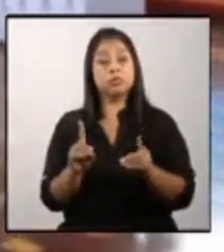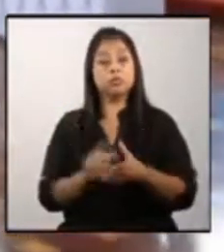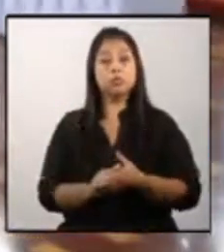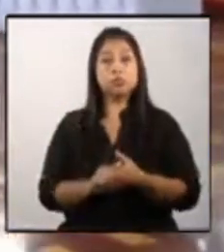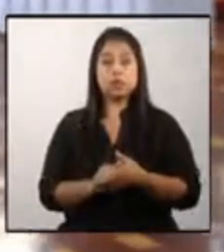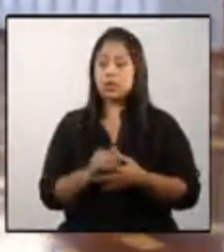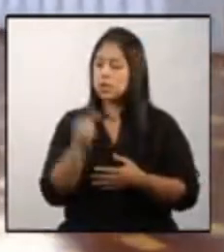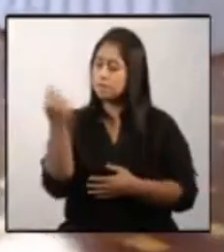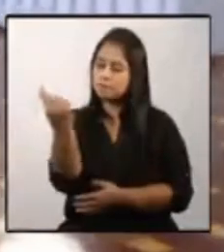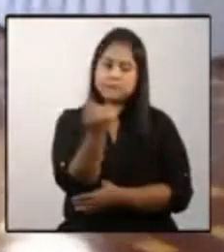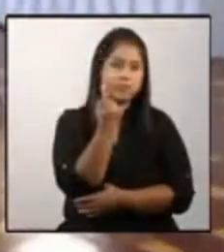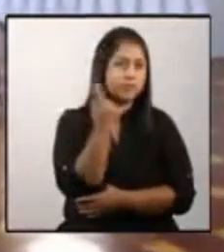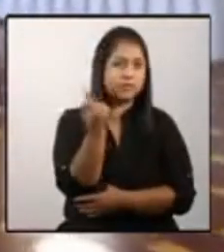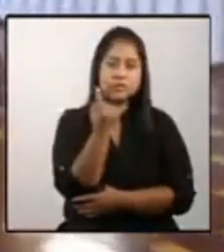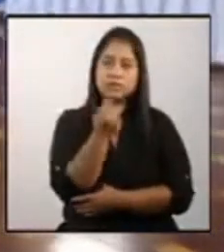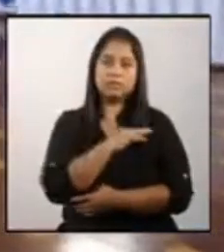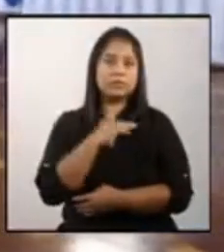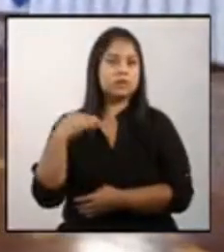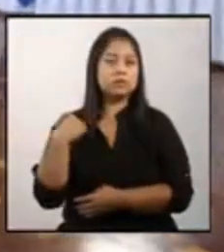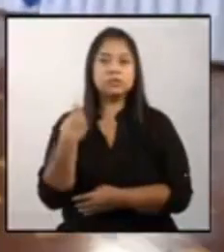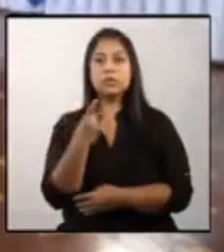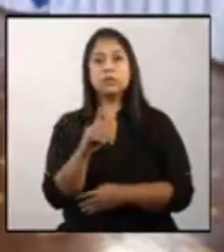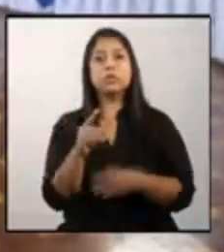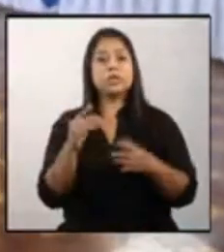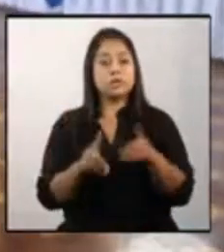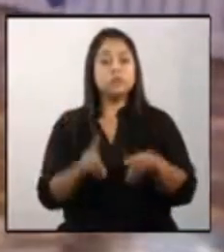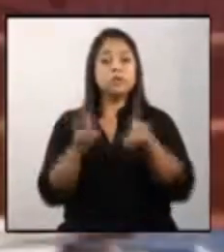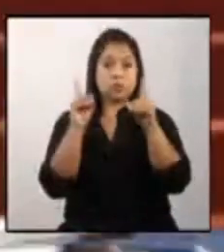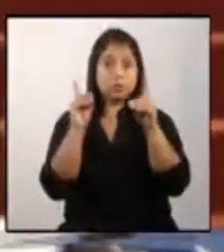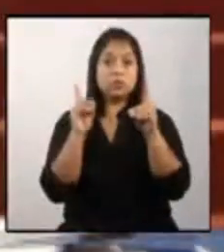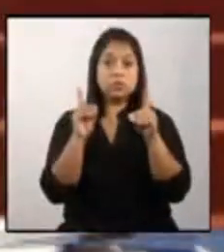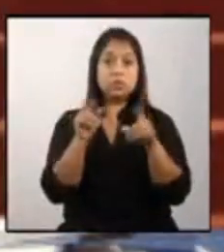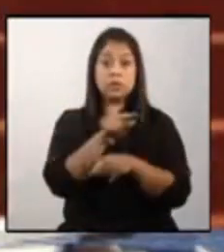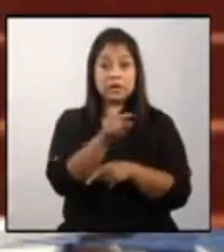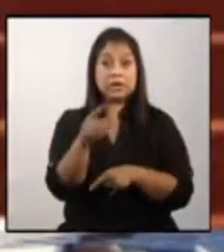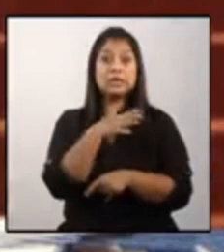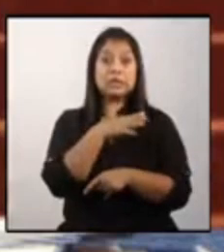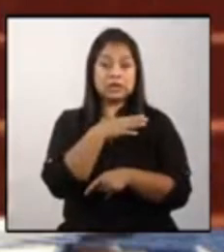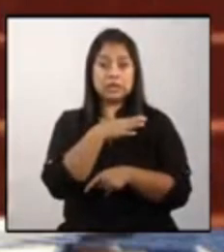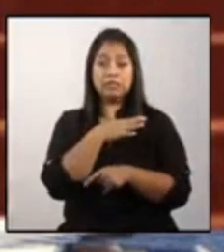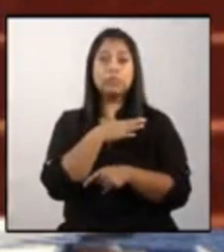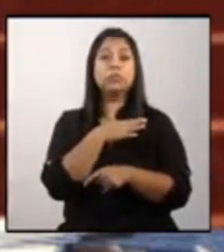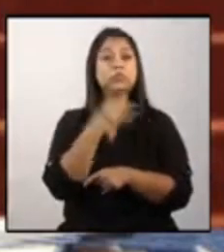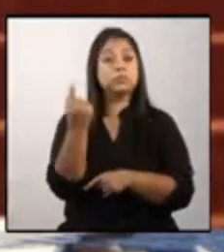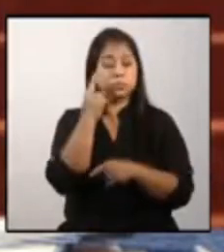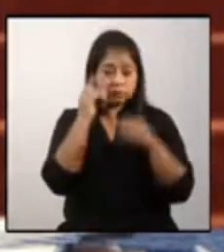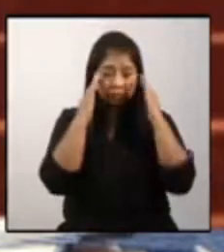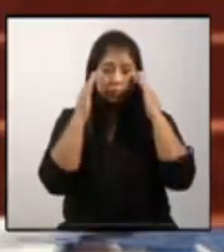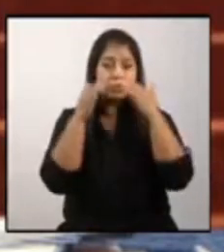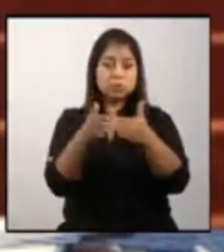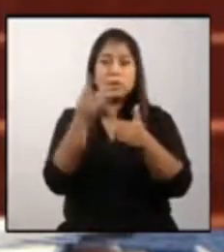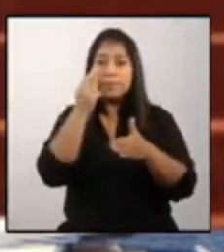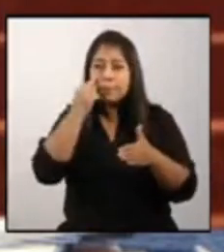vital y fundamental el Ministerio de Desarrollo donde tenemos y vamos a concentrar esa